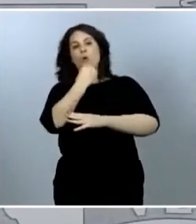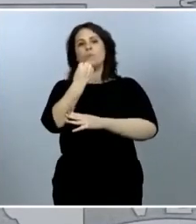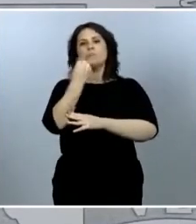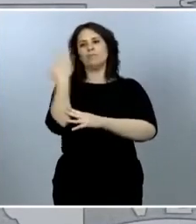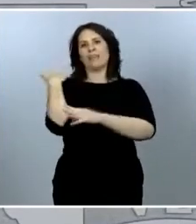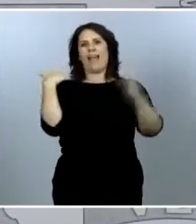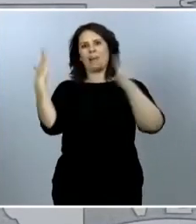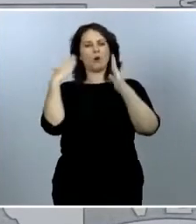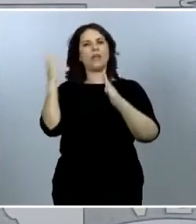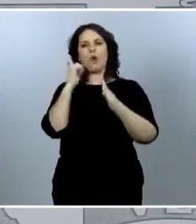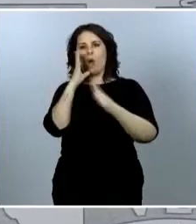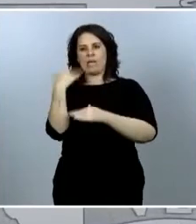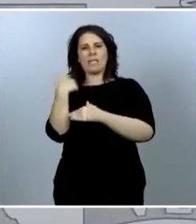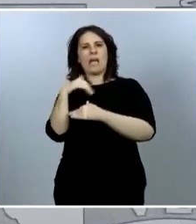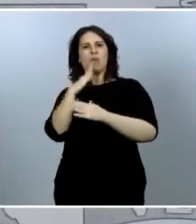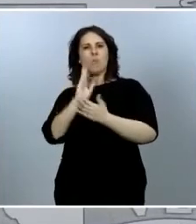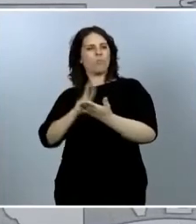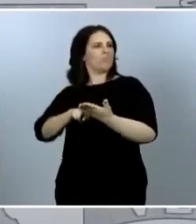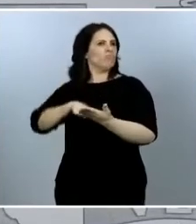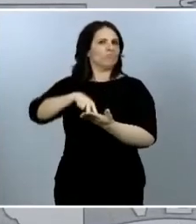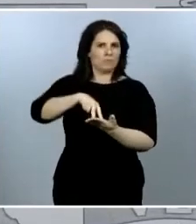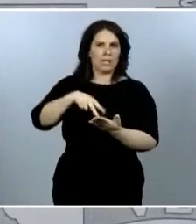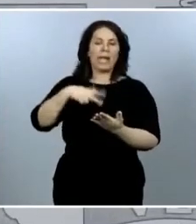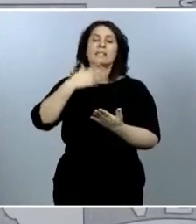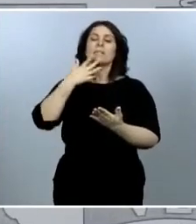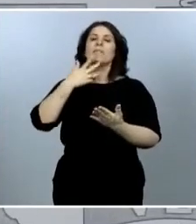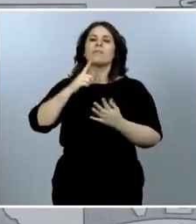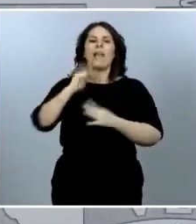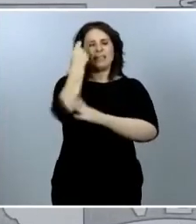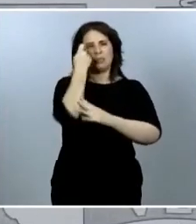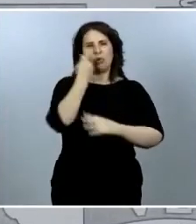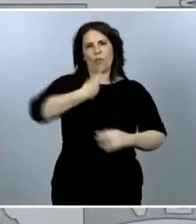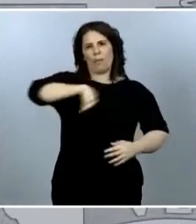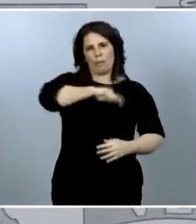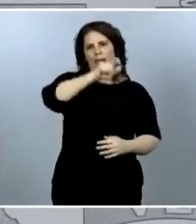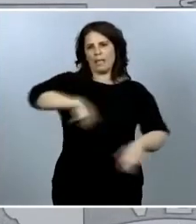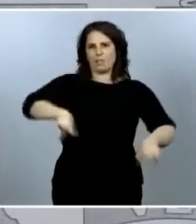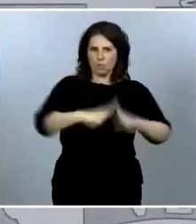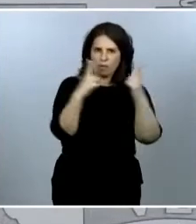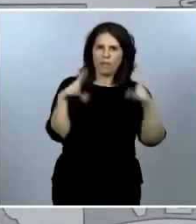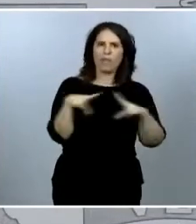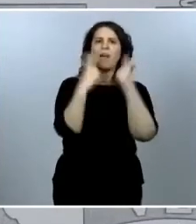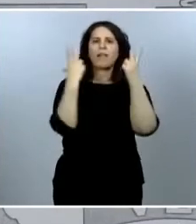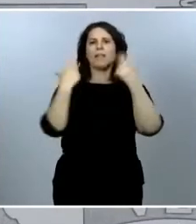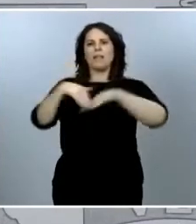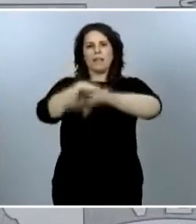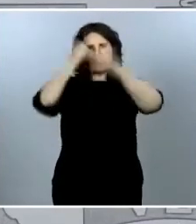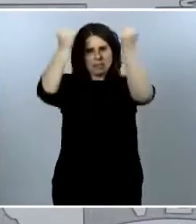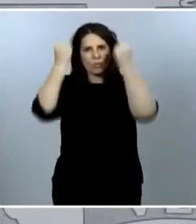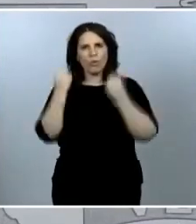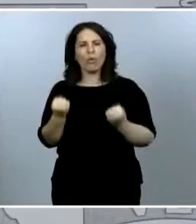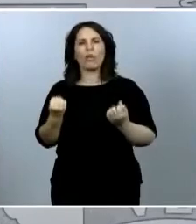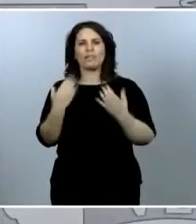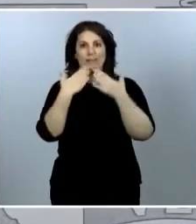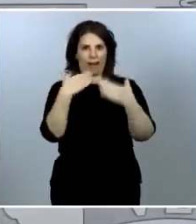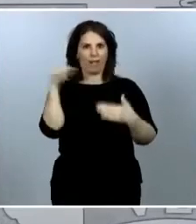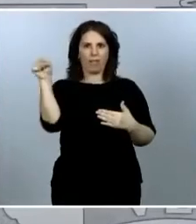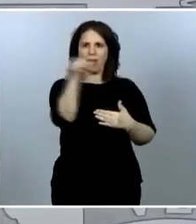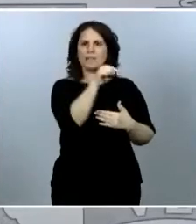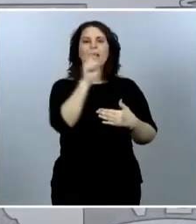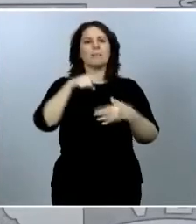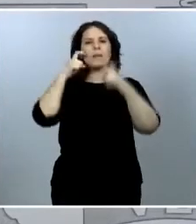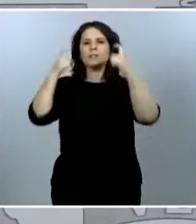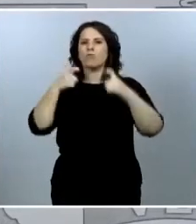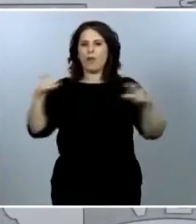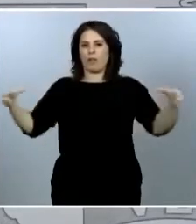éxito de la solidaridad, es el éxito del compromiso social, también del conjunto de instituciones y es el esfuerzo colectivo del conjunto de la